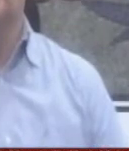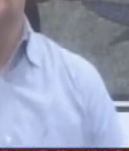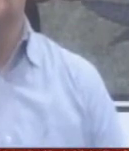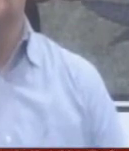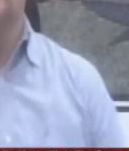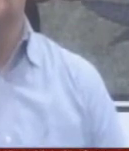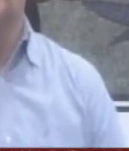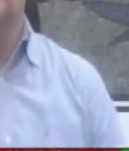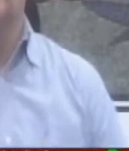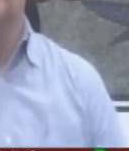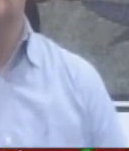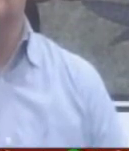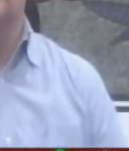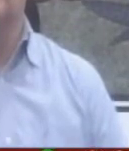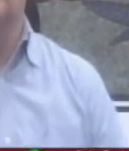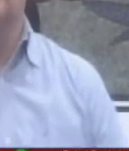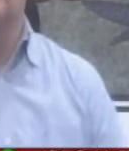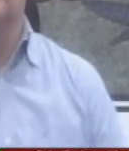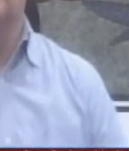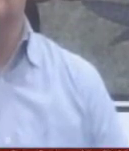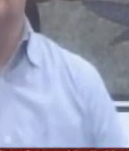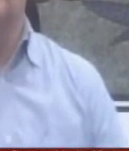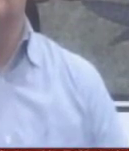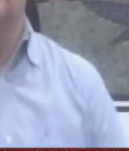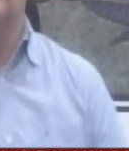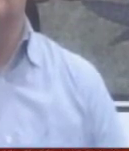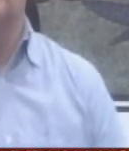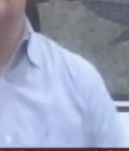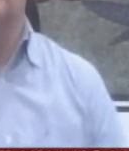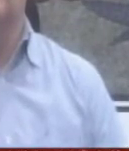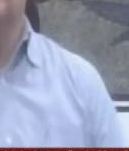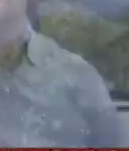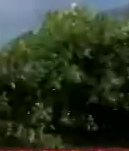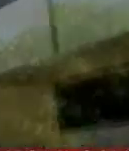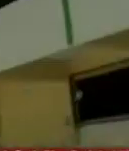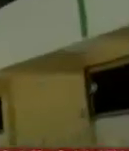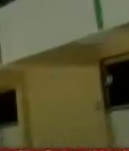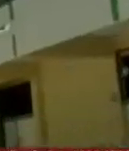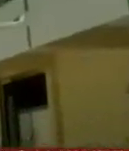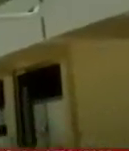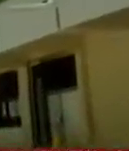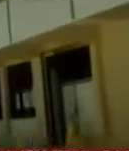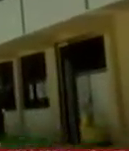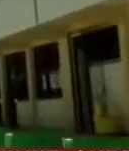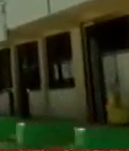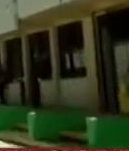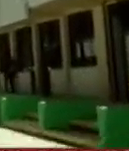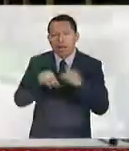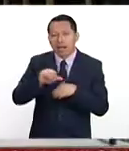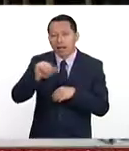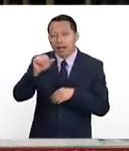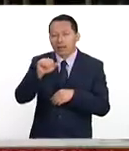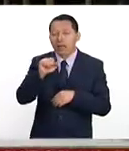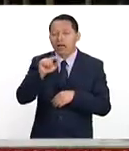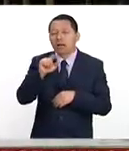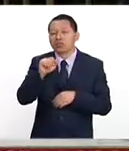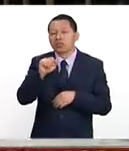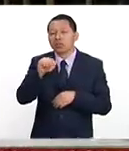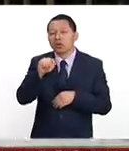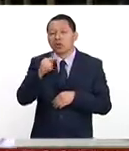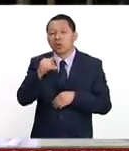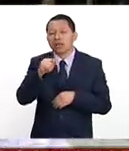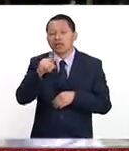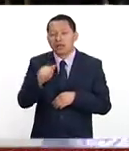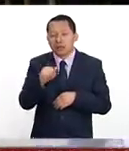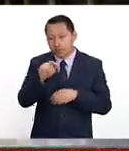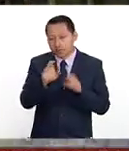comunitario sustentable en la montaña alta de Zongolica. Aquí la etiquetamos a la montaña